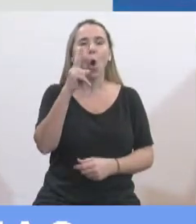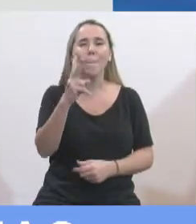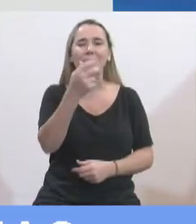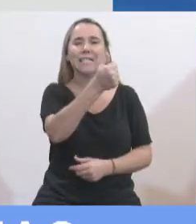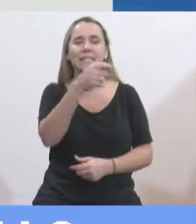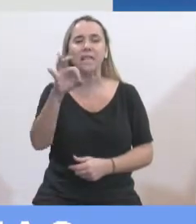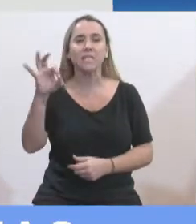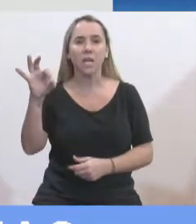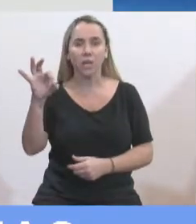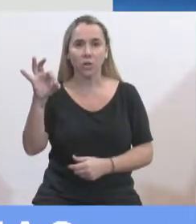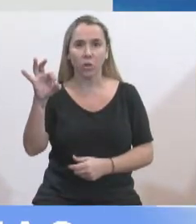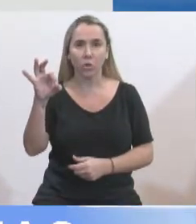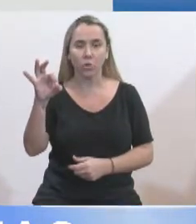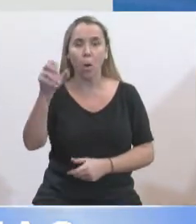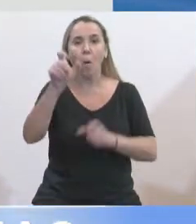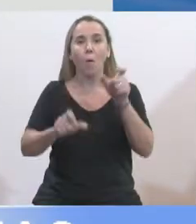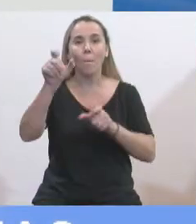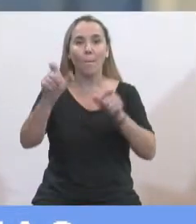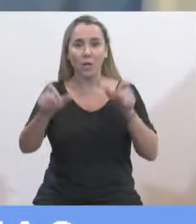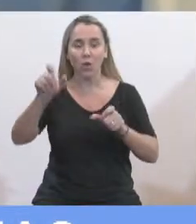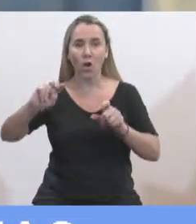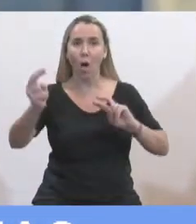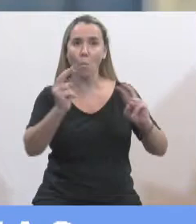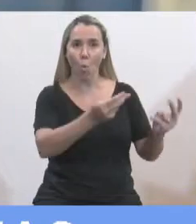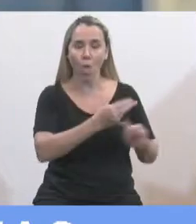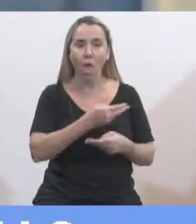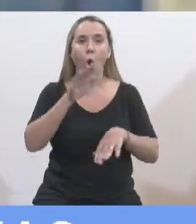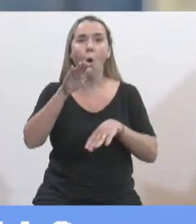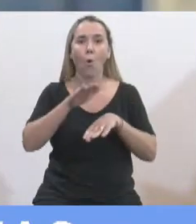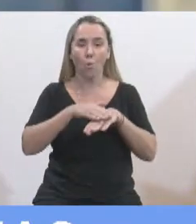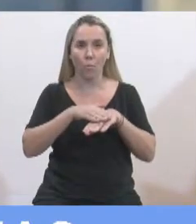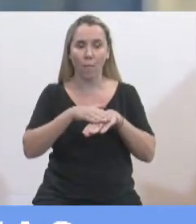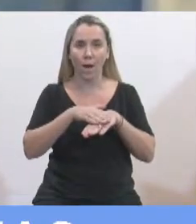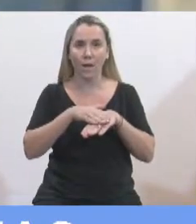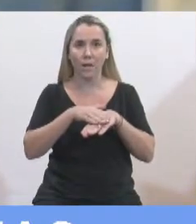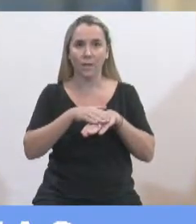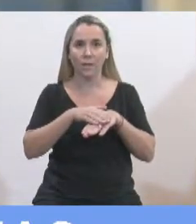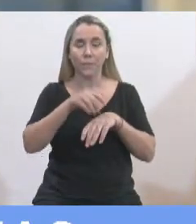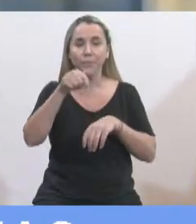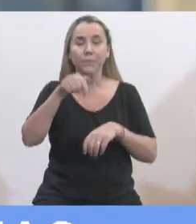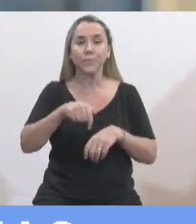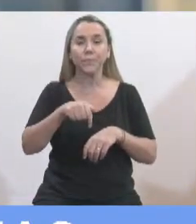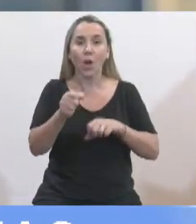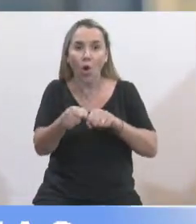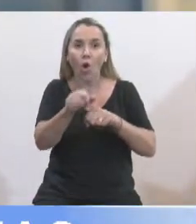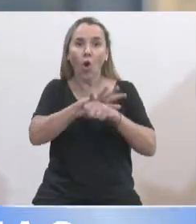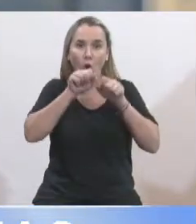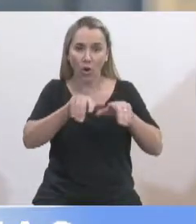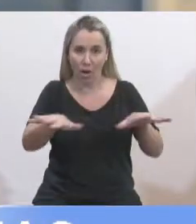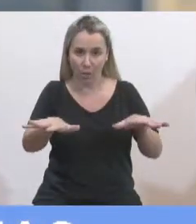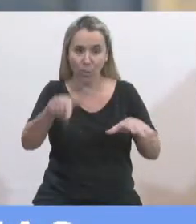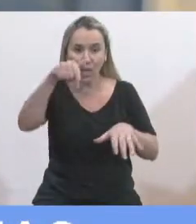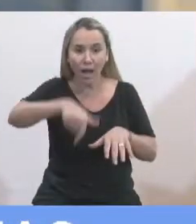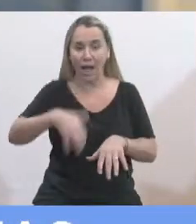personas que han fallecido como consecuencia del coronavirus